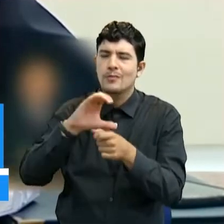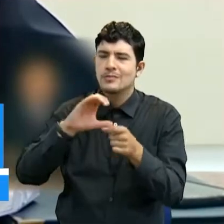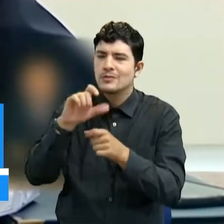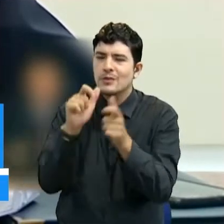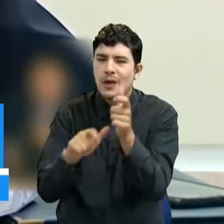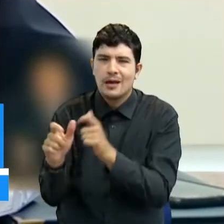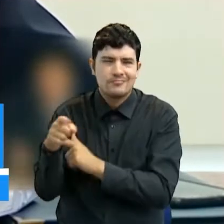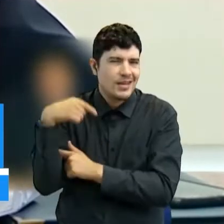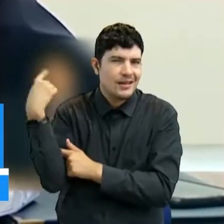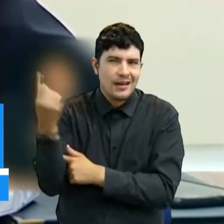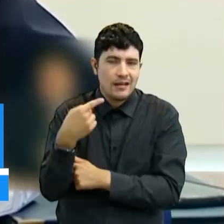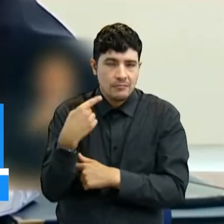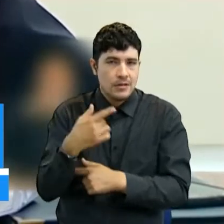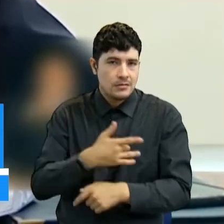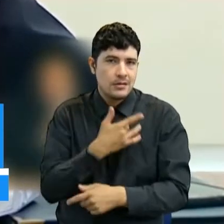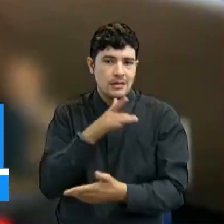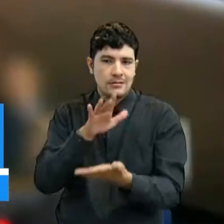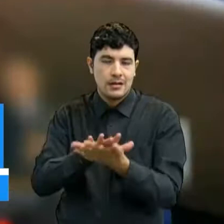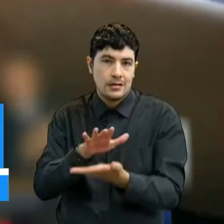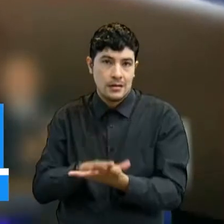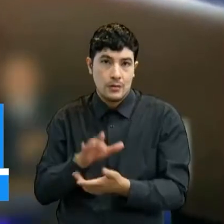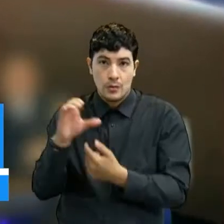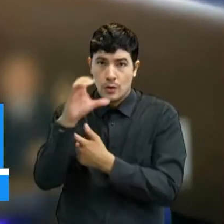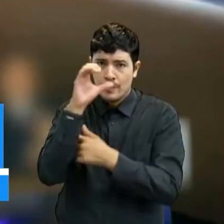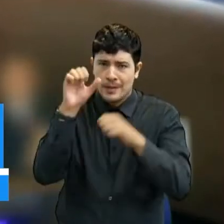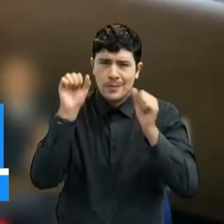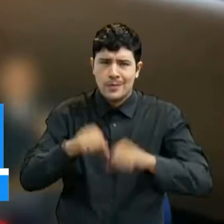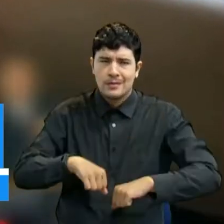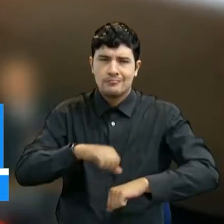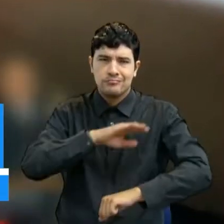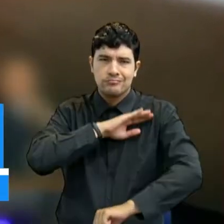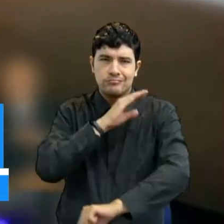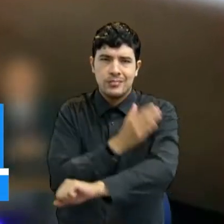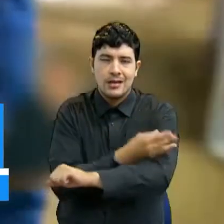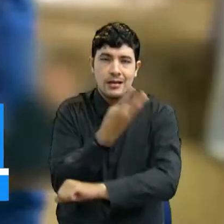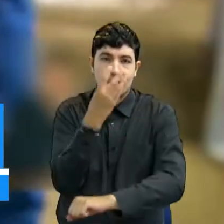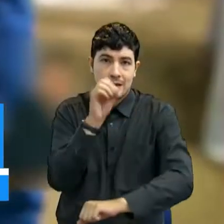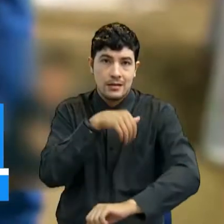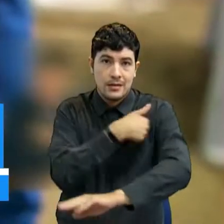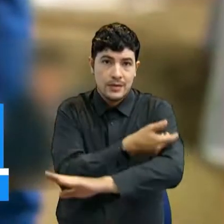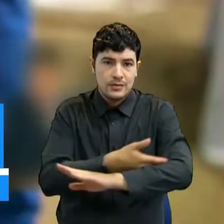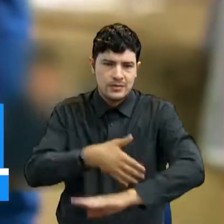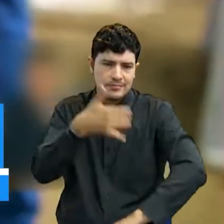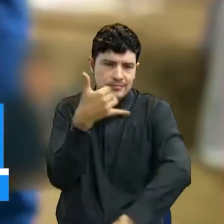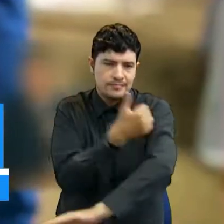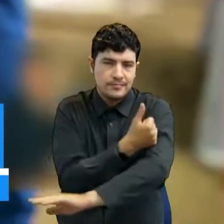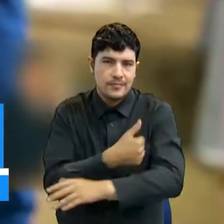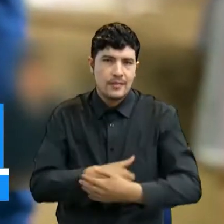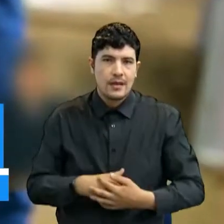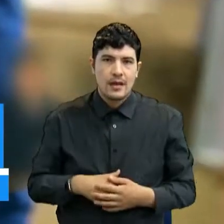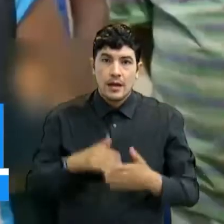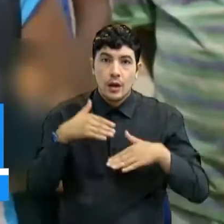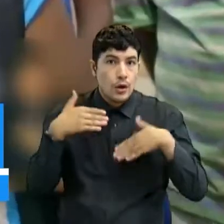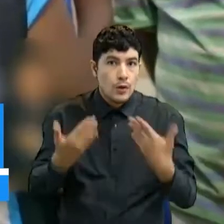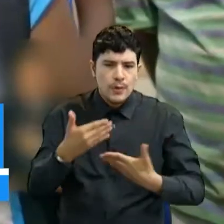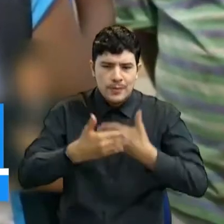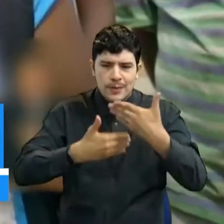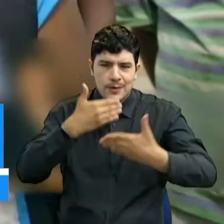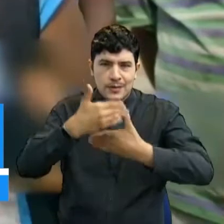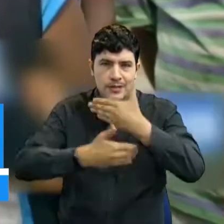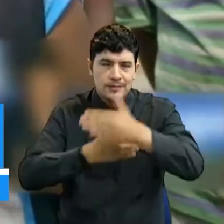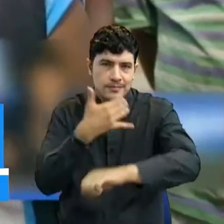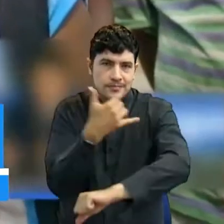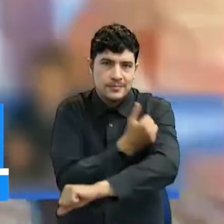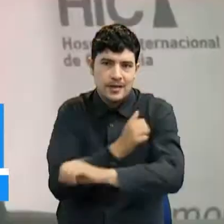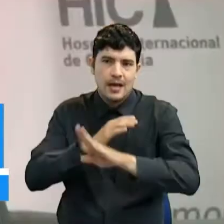cadenas de frío y para todo lo que ello implica. Especialistas médicos se refirieron a la eventual aplicación de una vacuna contra el COVID-19